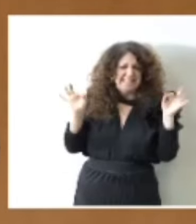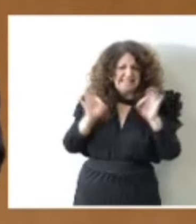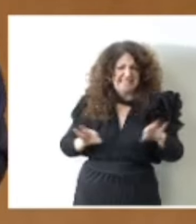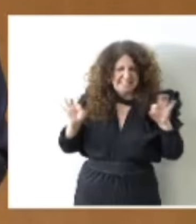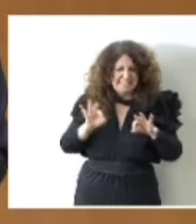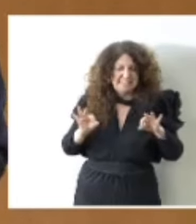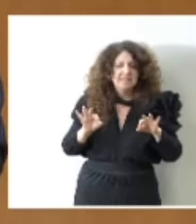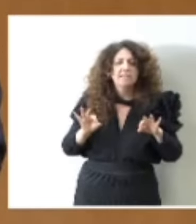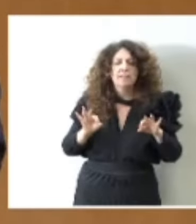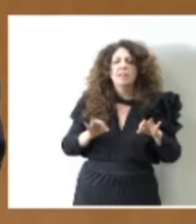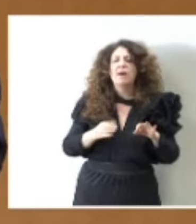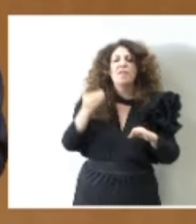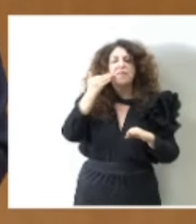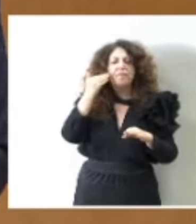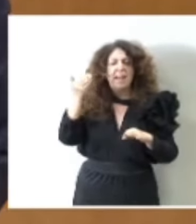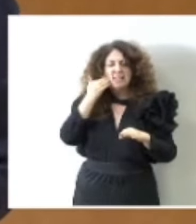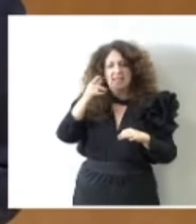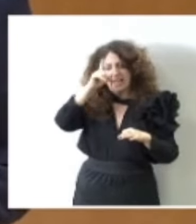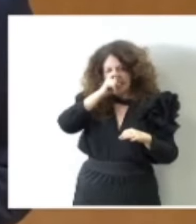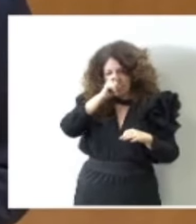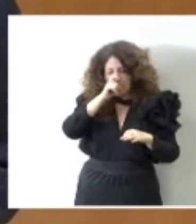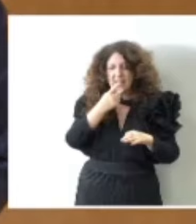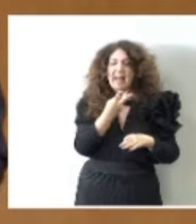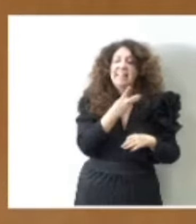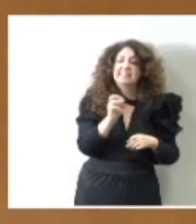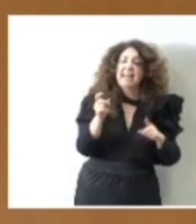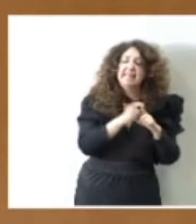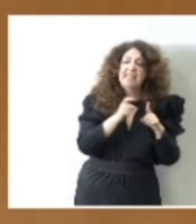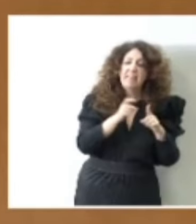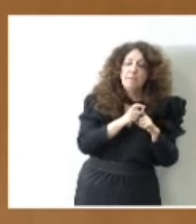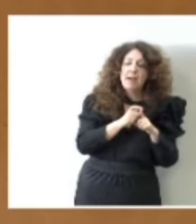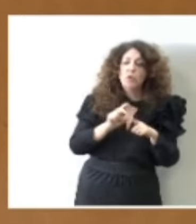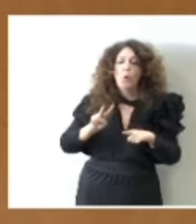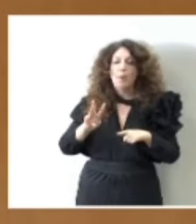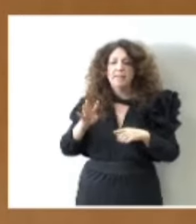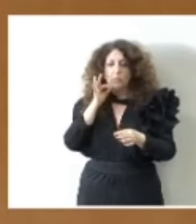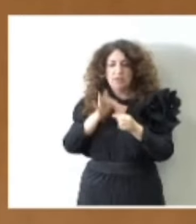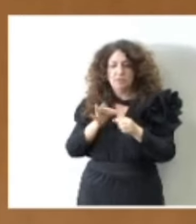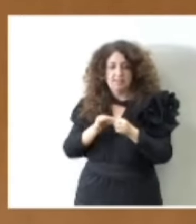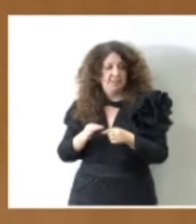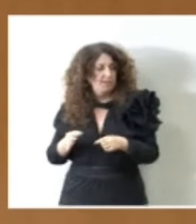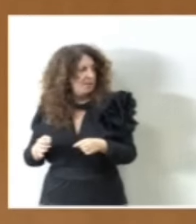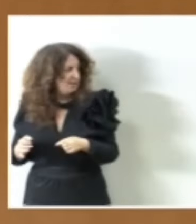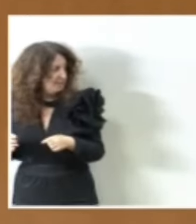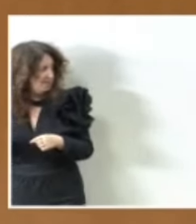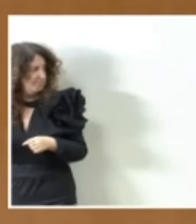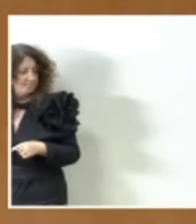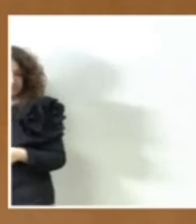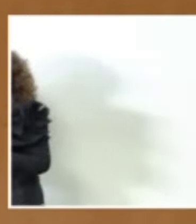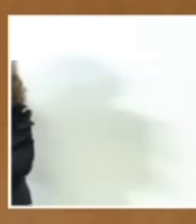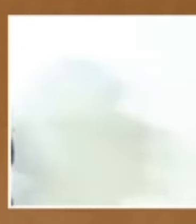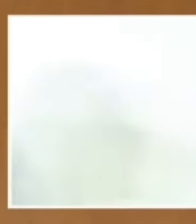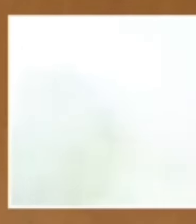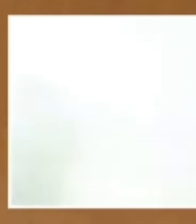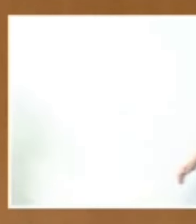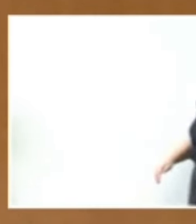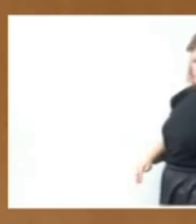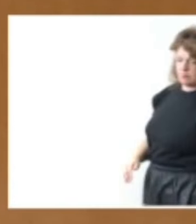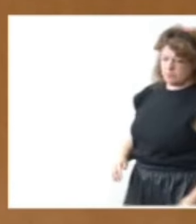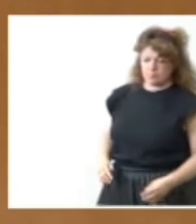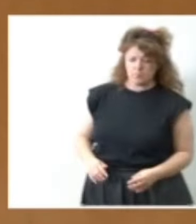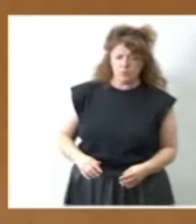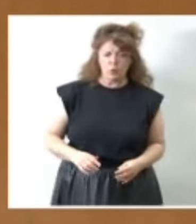las fechas, señor Ministro, por si no las sabía. El 30 de mayo y el 24 de septiembre. Esto no solo es falta de